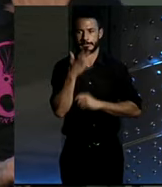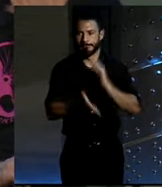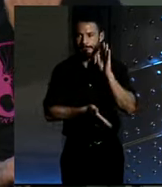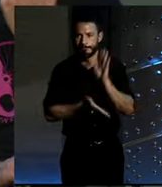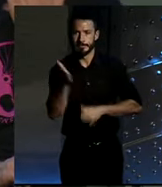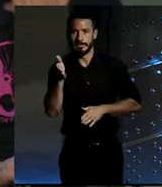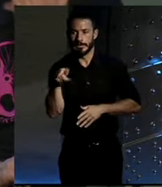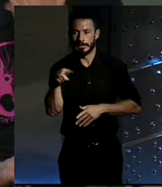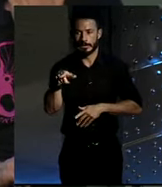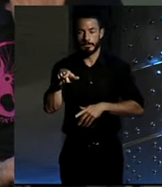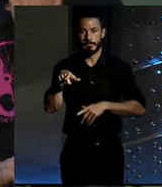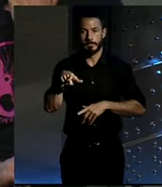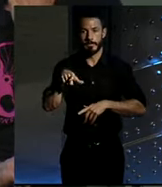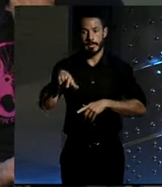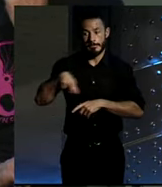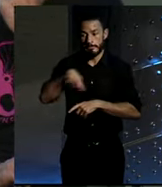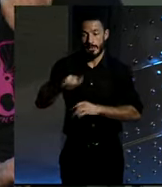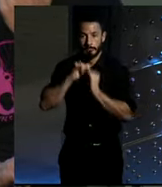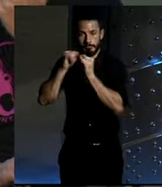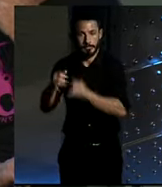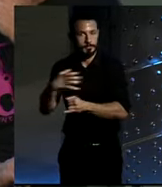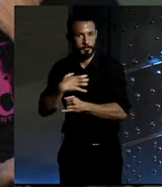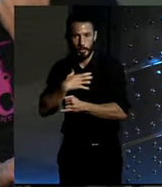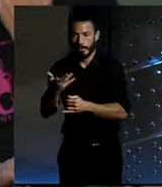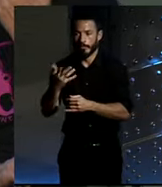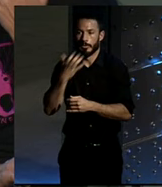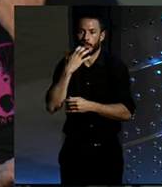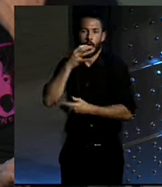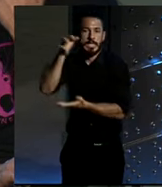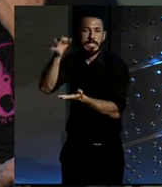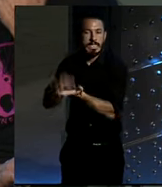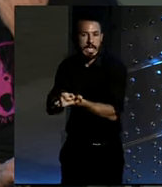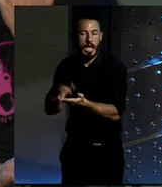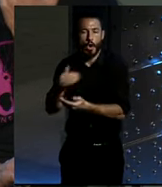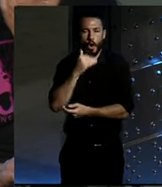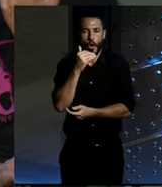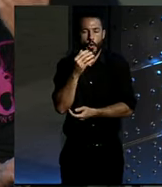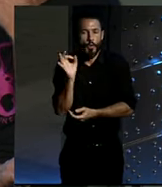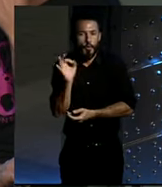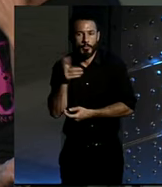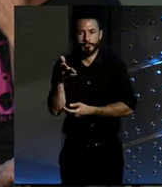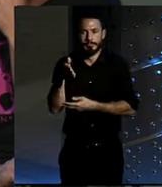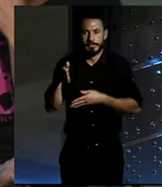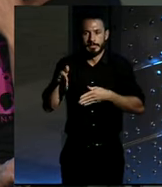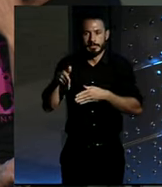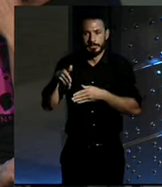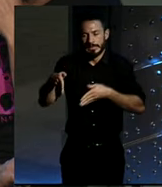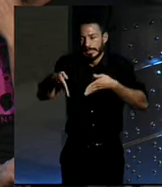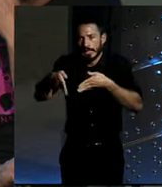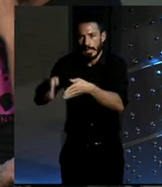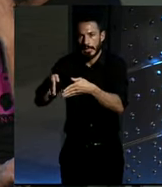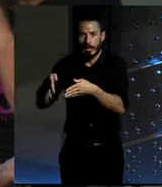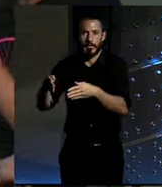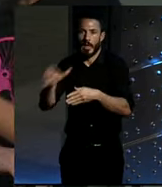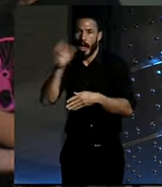siquiera puedas llegar en bici o en todoterreno. Es decir, una isla o un momento en que las carreteras están encharcadas